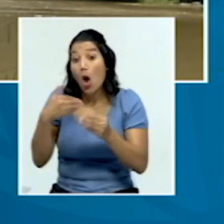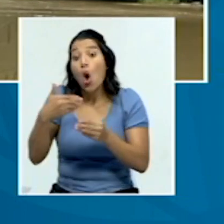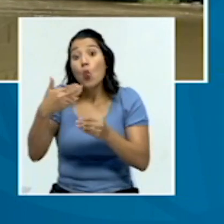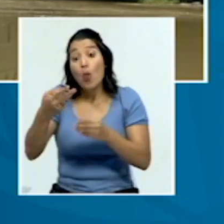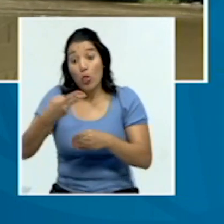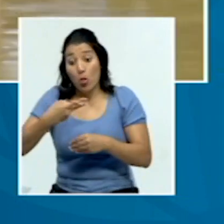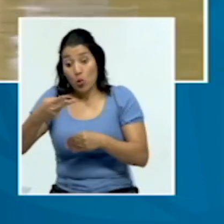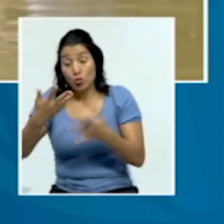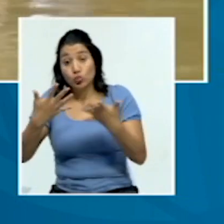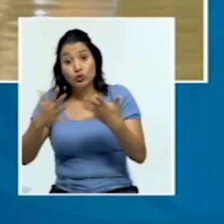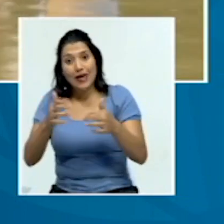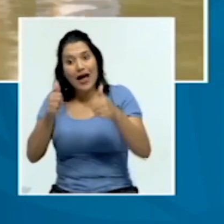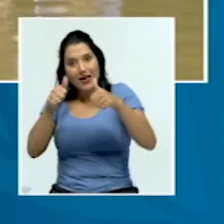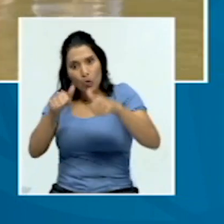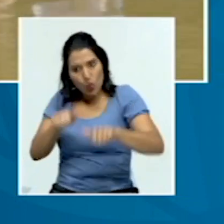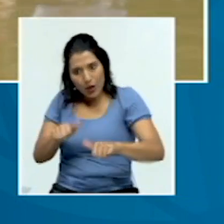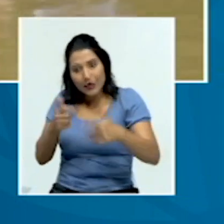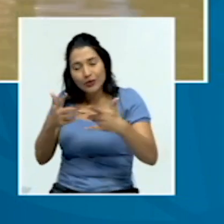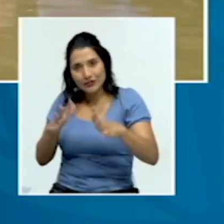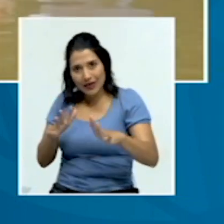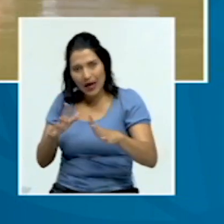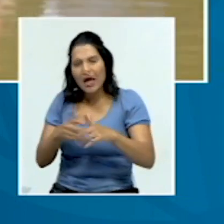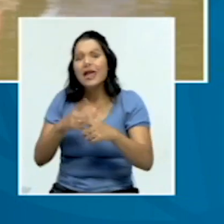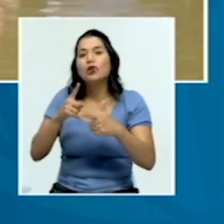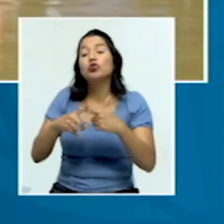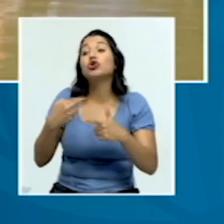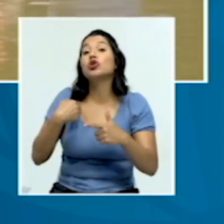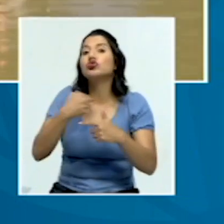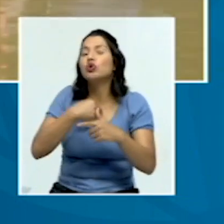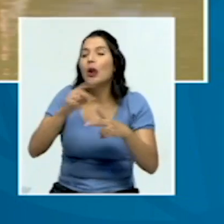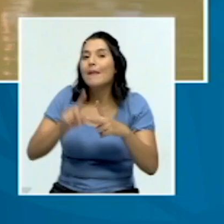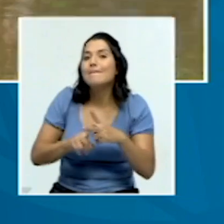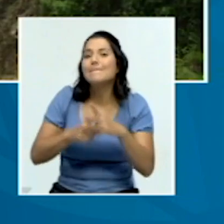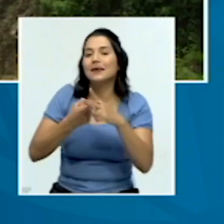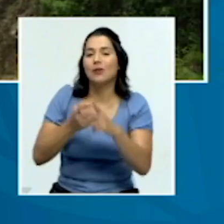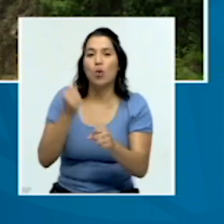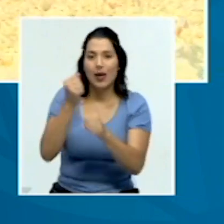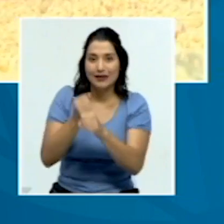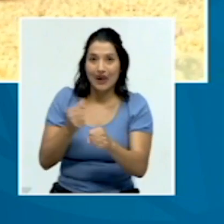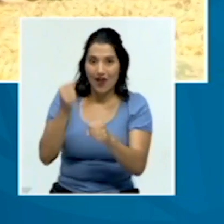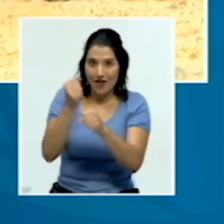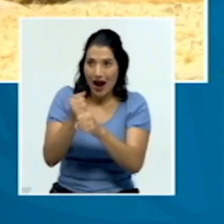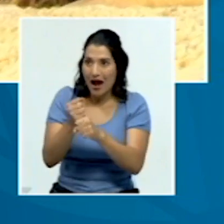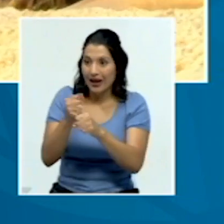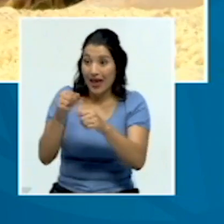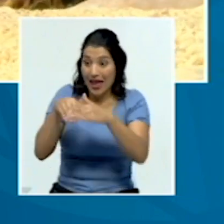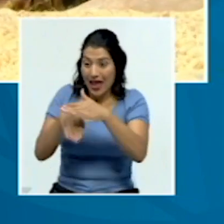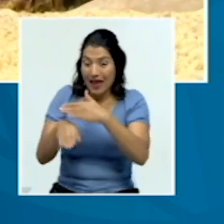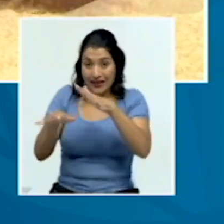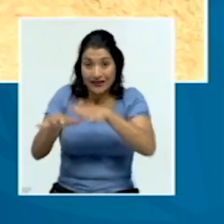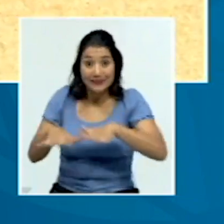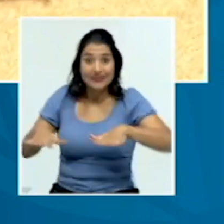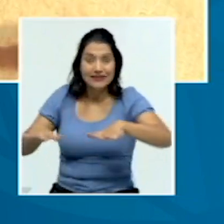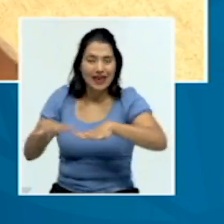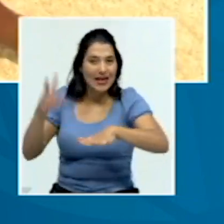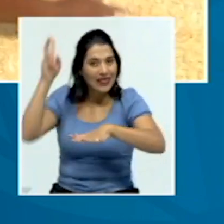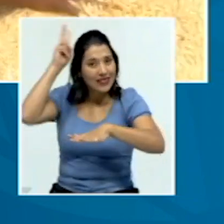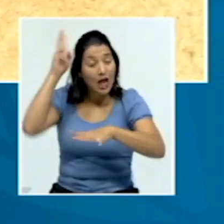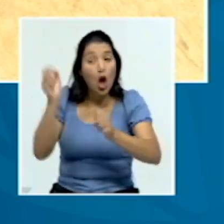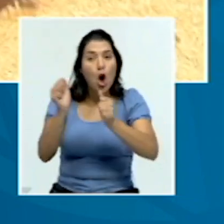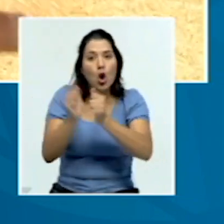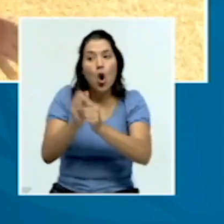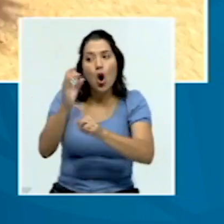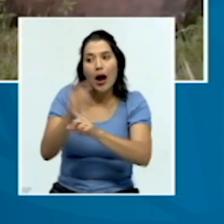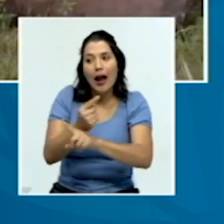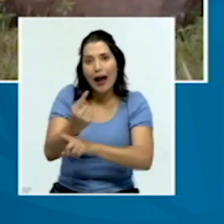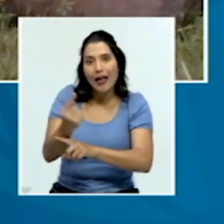programa de ejecución, entonces nos disponemos a trabajar a lo largo del territorio indígena con la diferente población